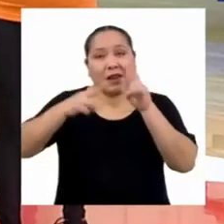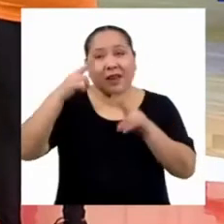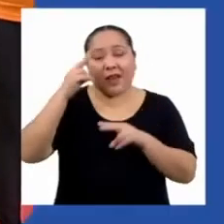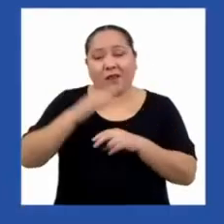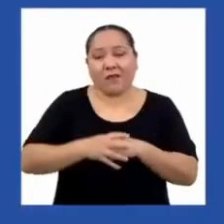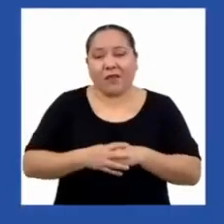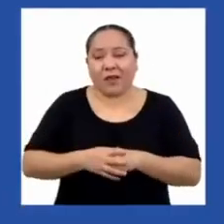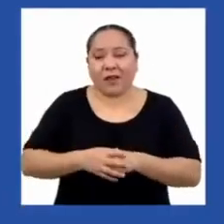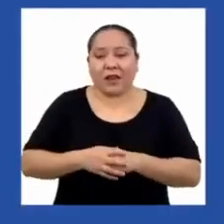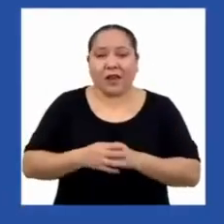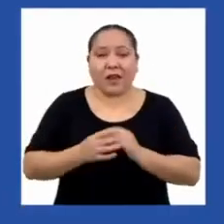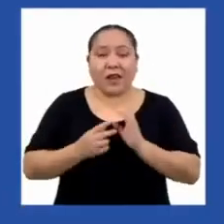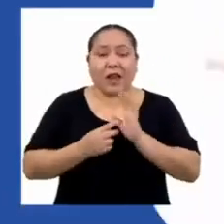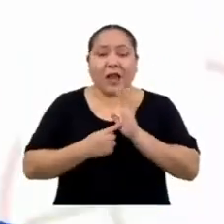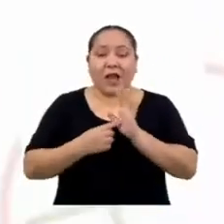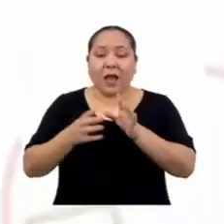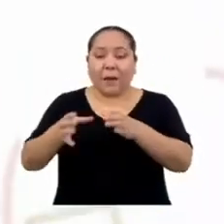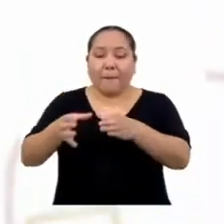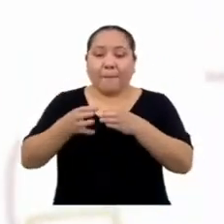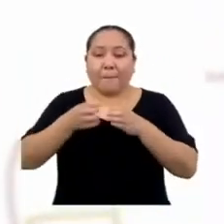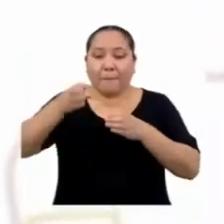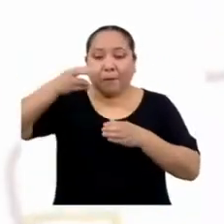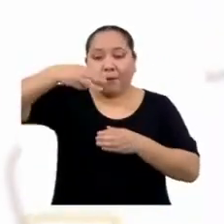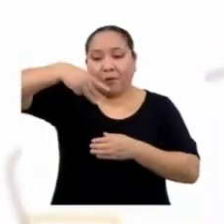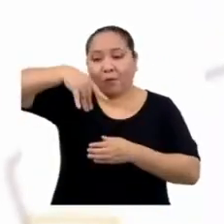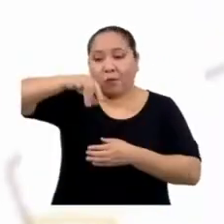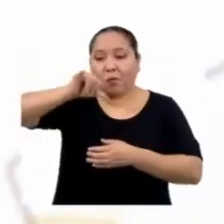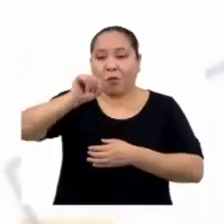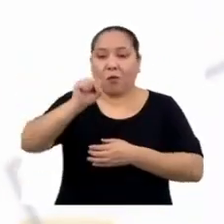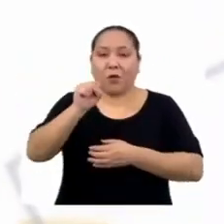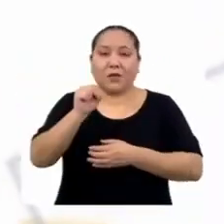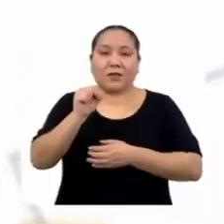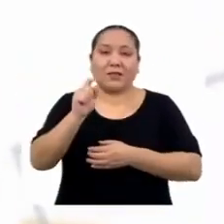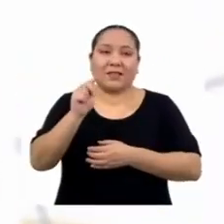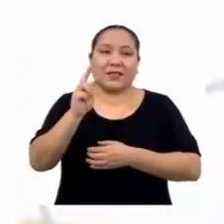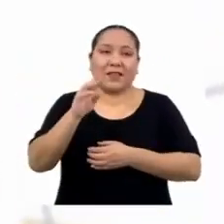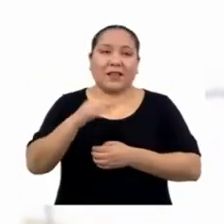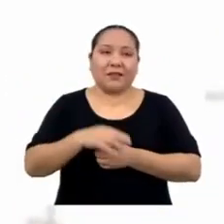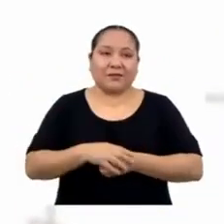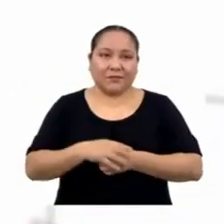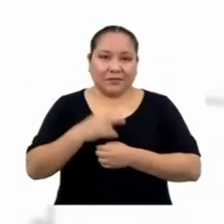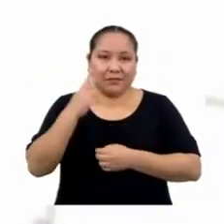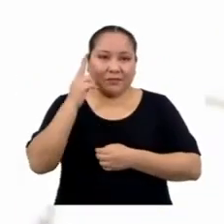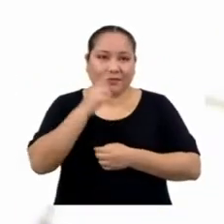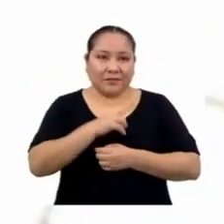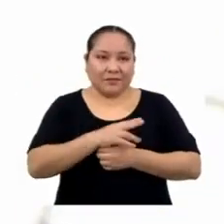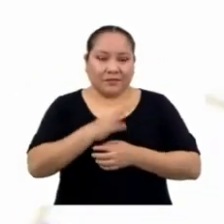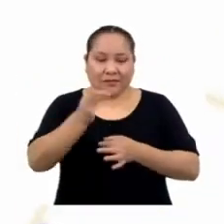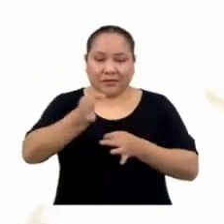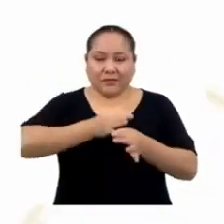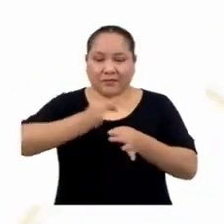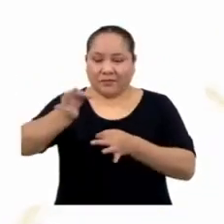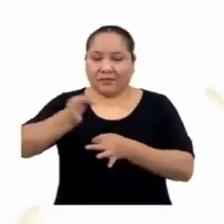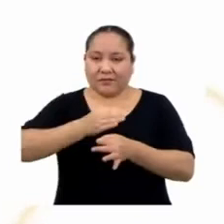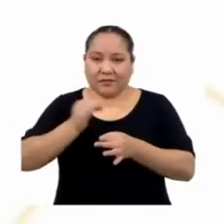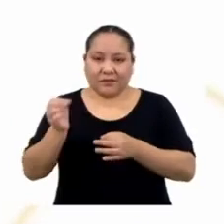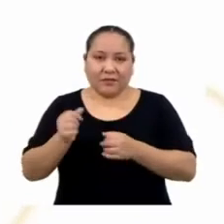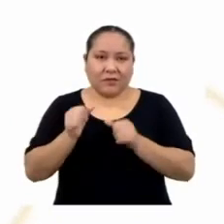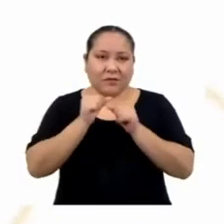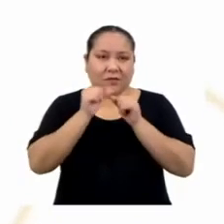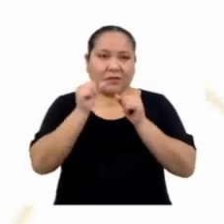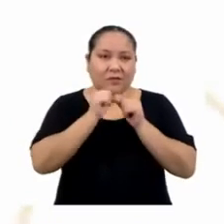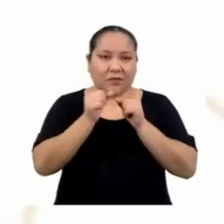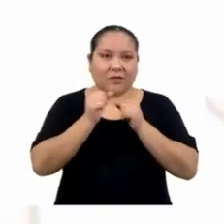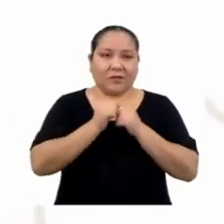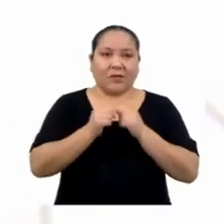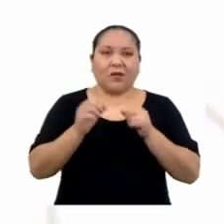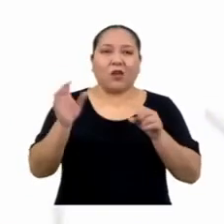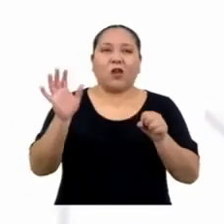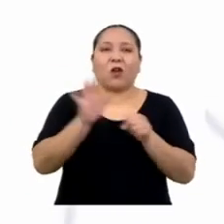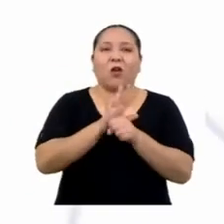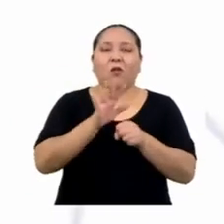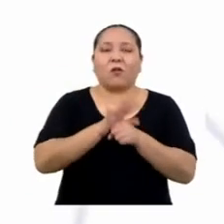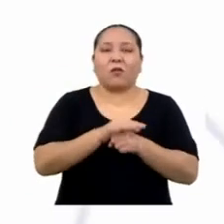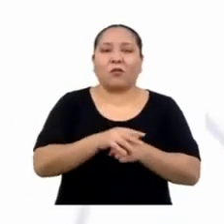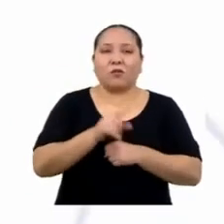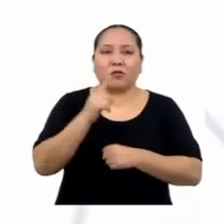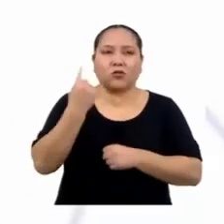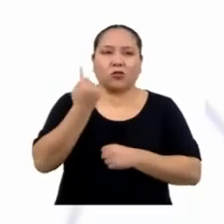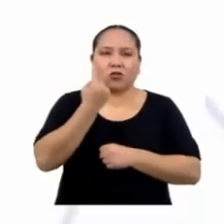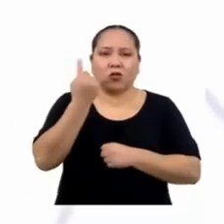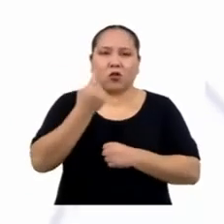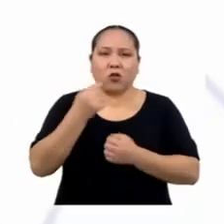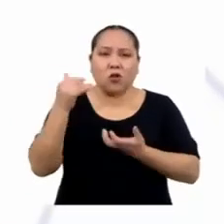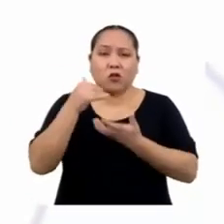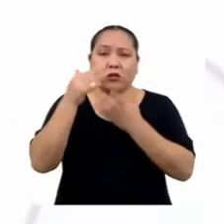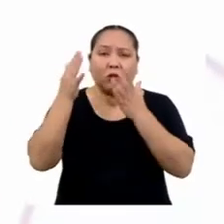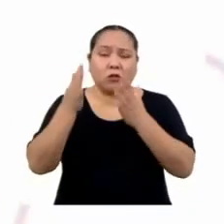proporcional. Sencillo, ¿no? Tenemos ahí reemplazados los valores de la muestra y de los totales. No solo de los